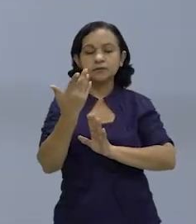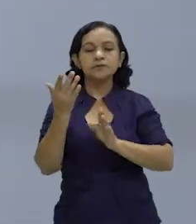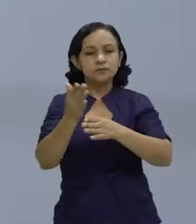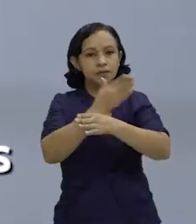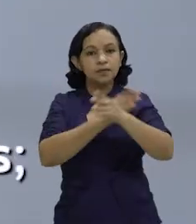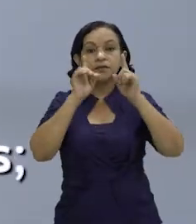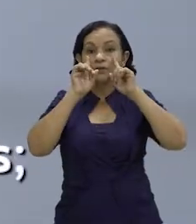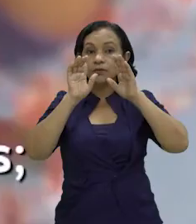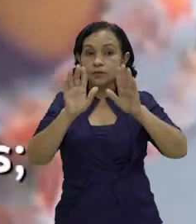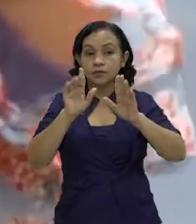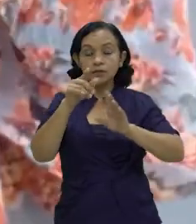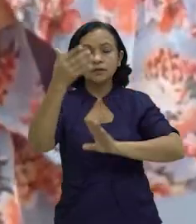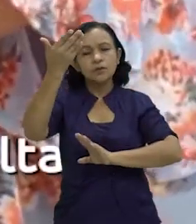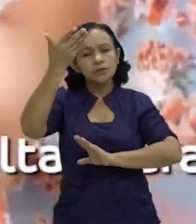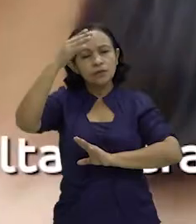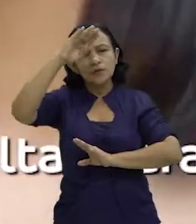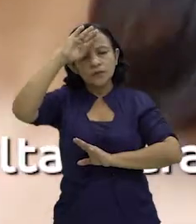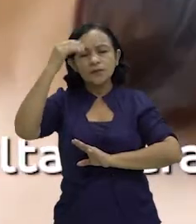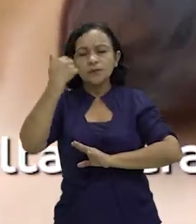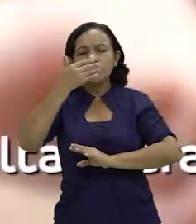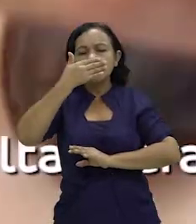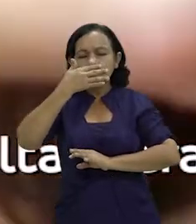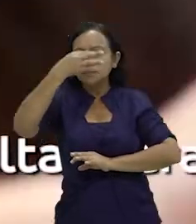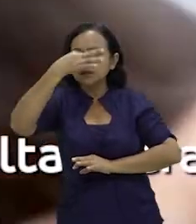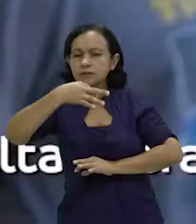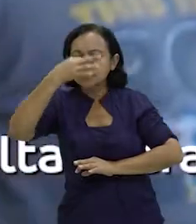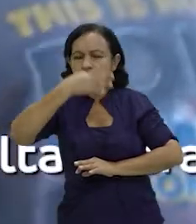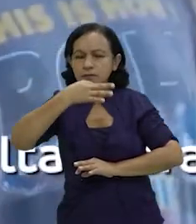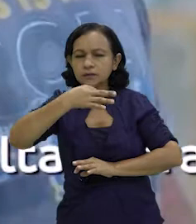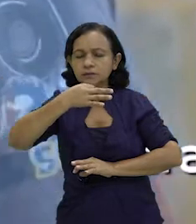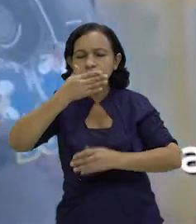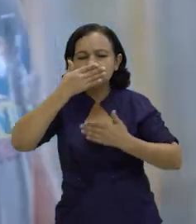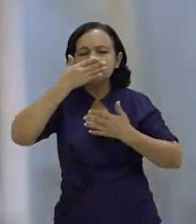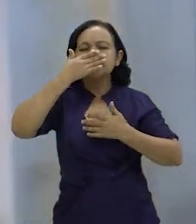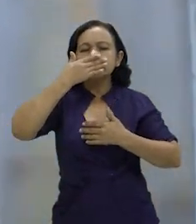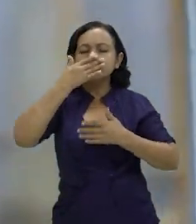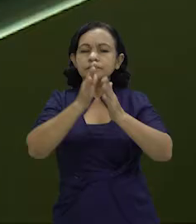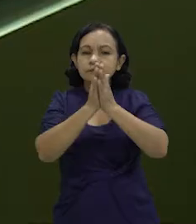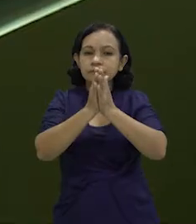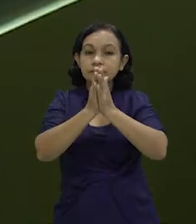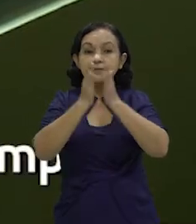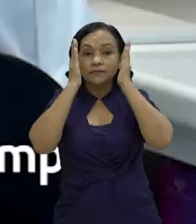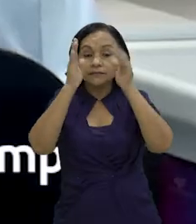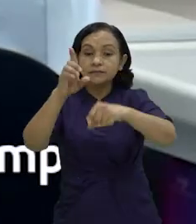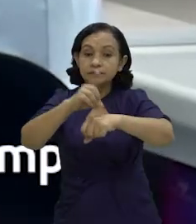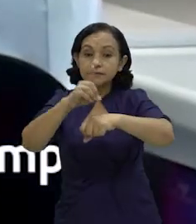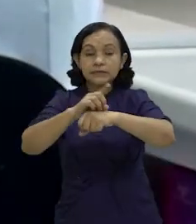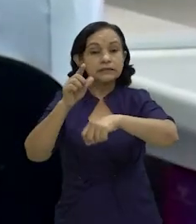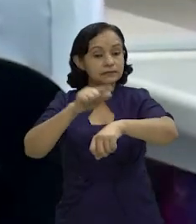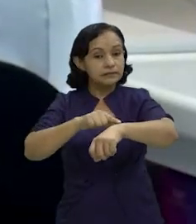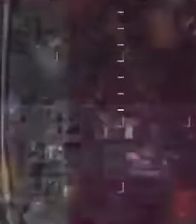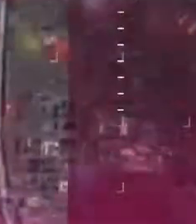Tomemos medidas preventivas. Y si tienen fiebre, tos seca, goteo nasal y dificultad para respirar, procuremos atención